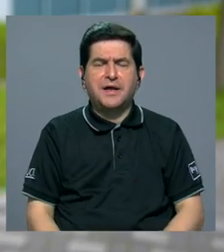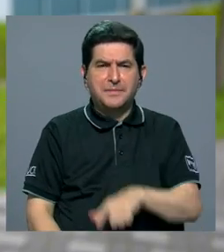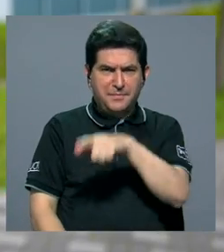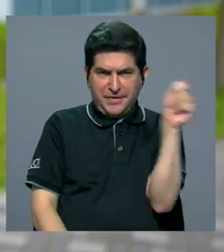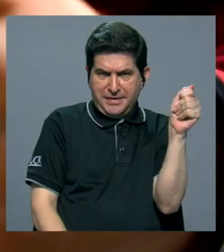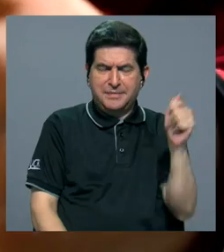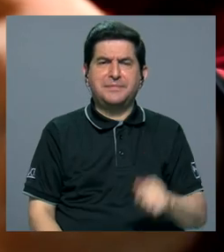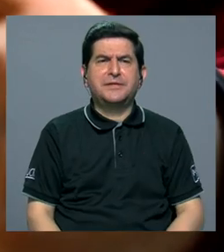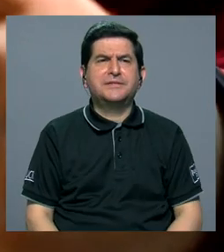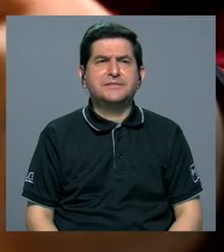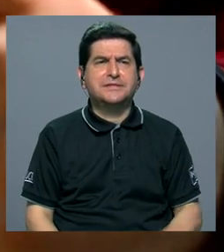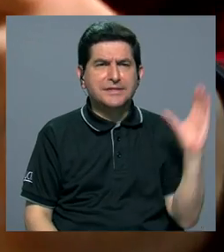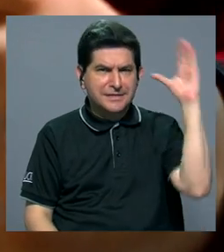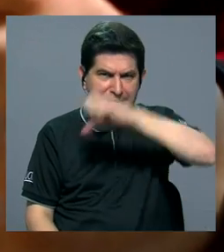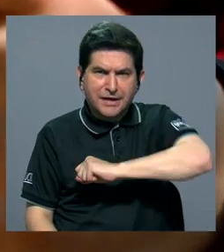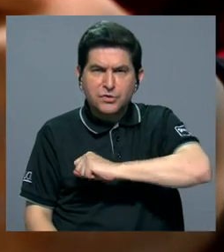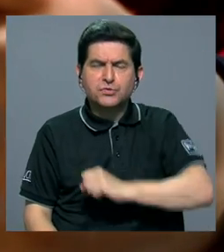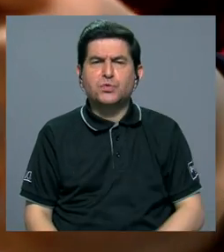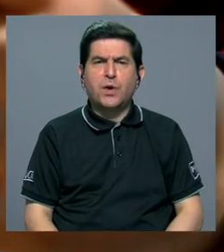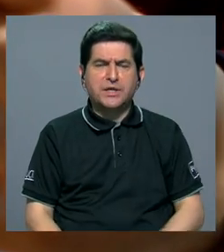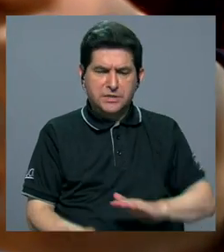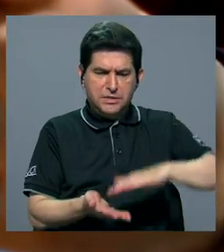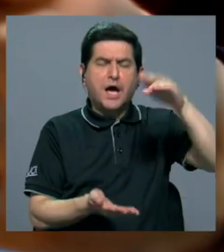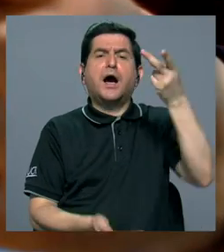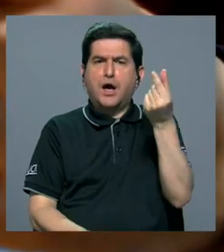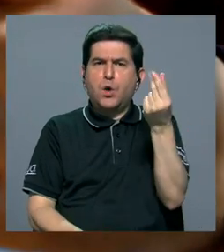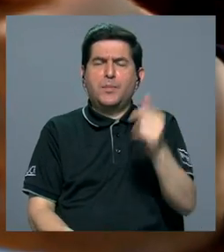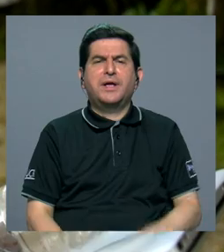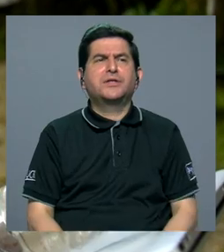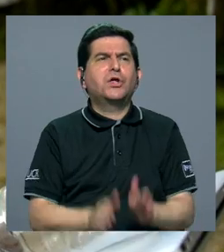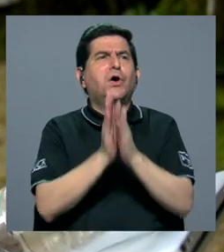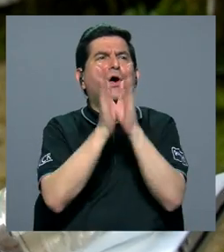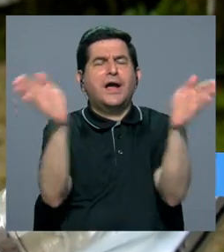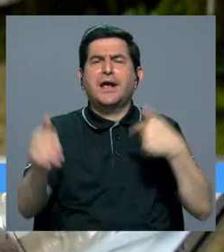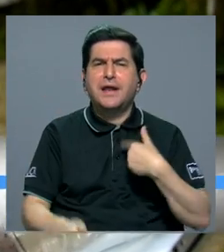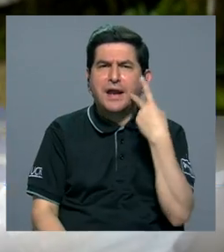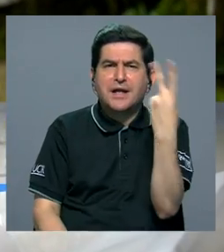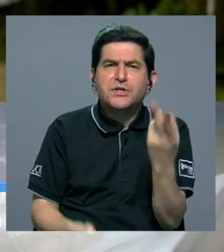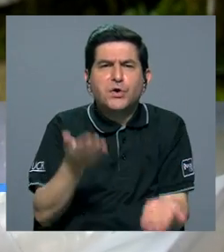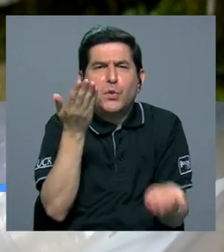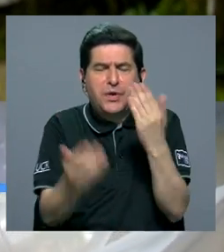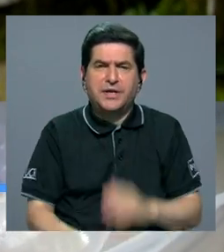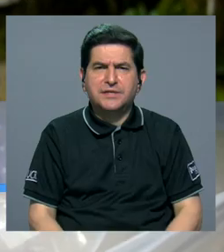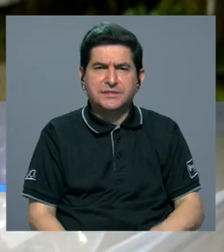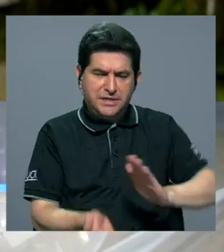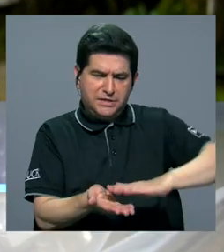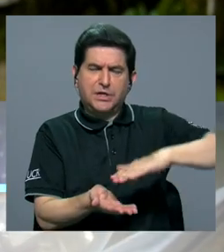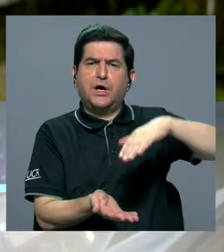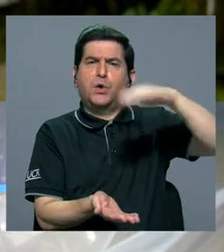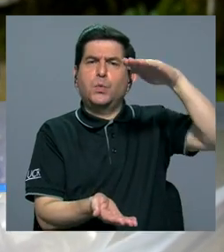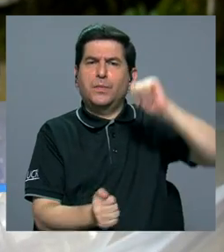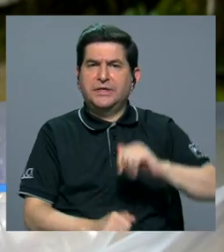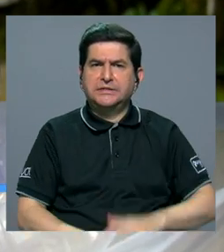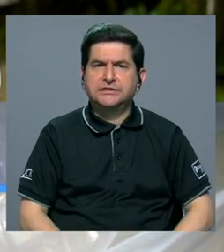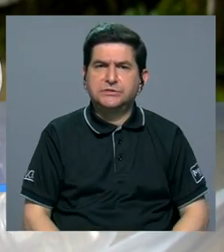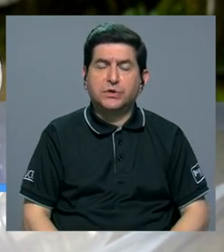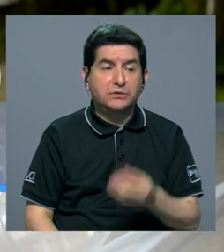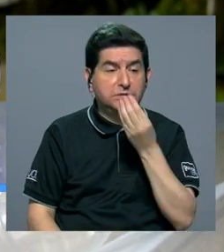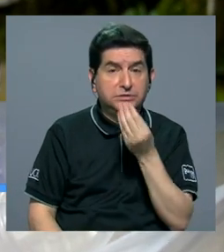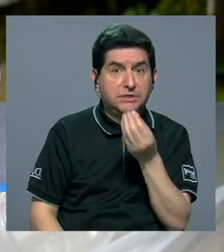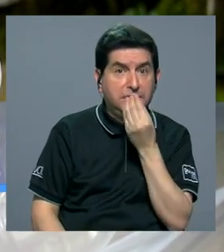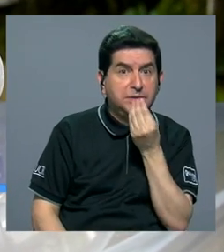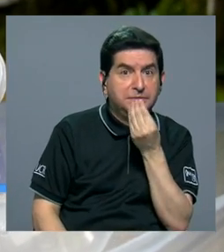cuenta que aumenta bastante el precio. En general he visto quizás donde ha incrementado en la